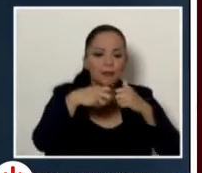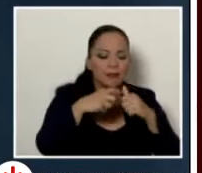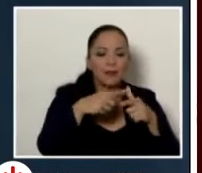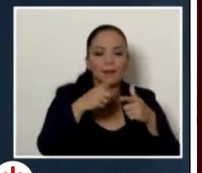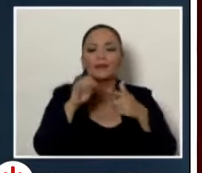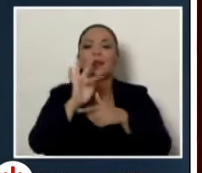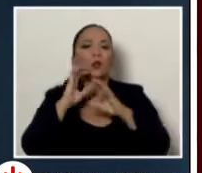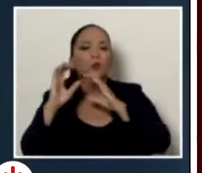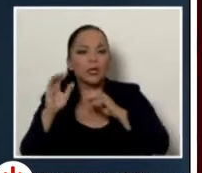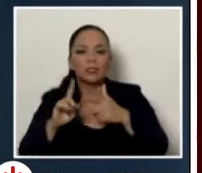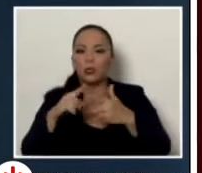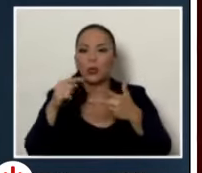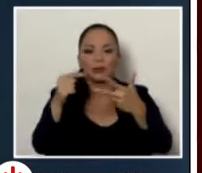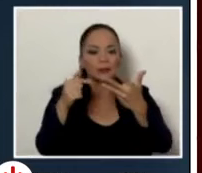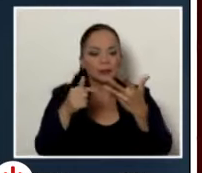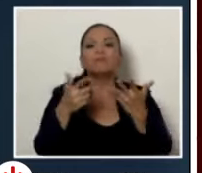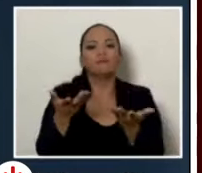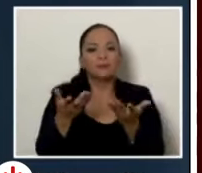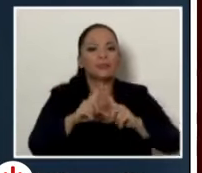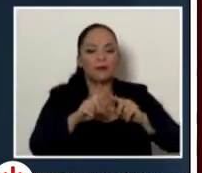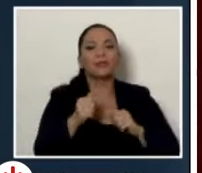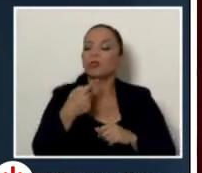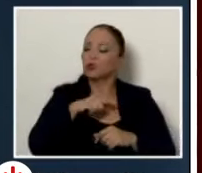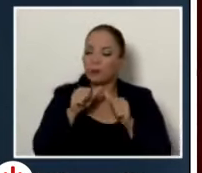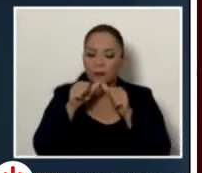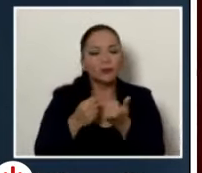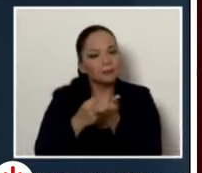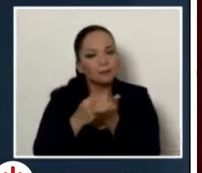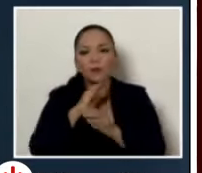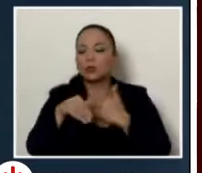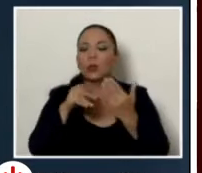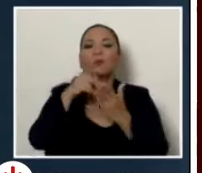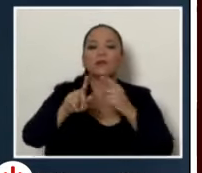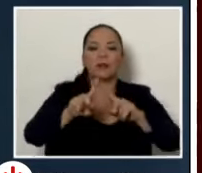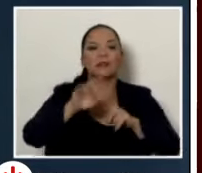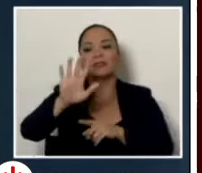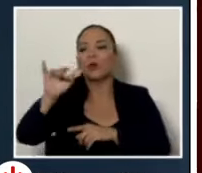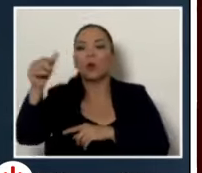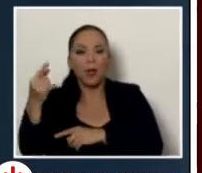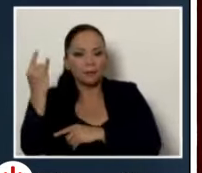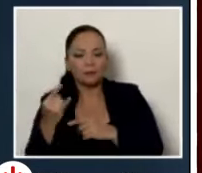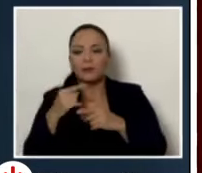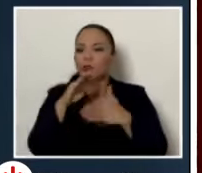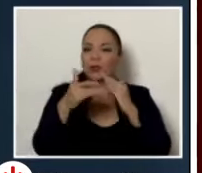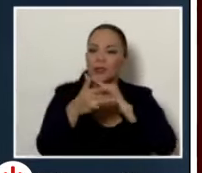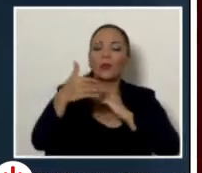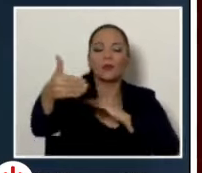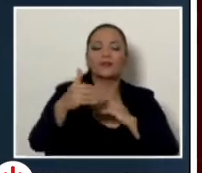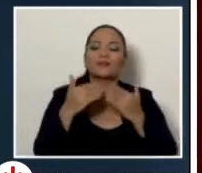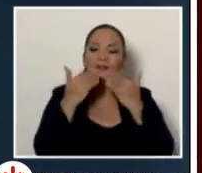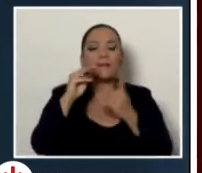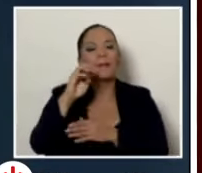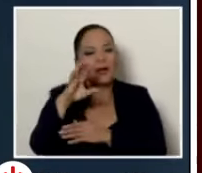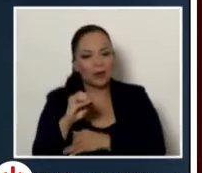dice don Marco, vamos a estar con ellos en el futuro en todos los proyectos de 5G y toda la tecnología que se viene adelante. Muchísimas gracias a don Marco,